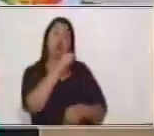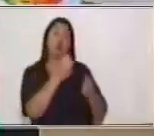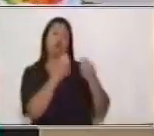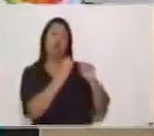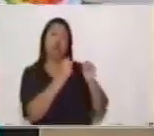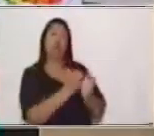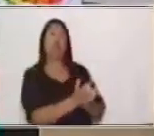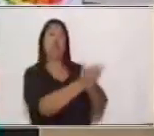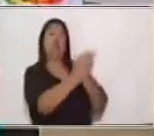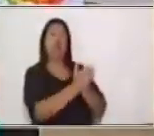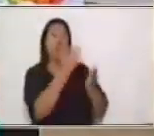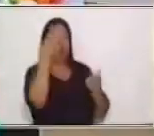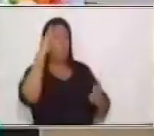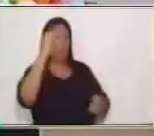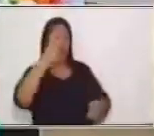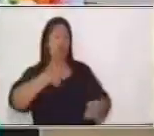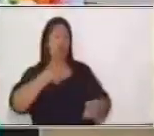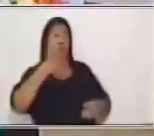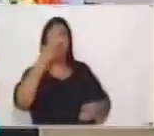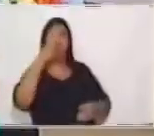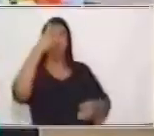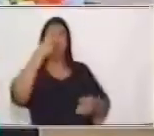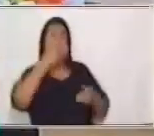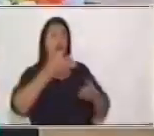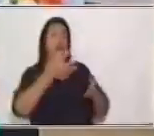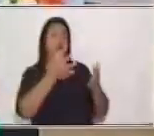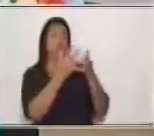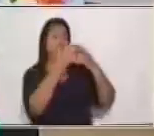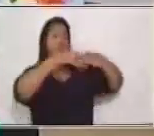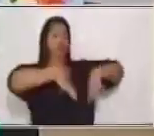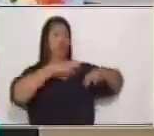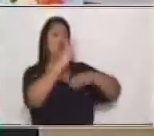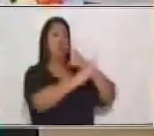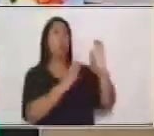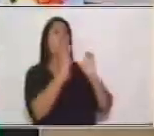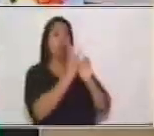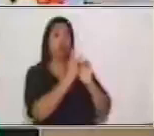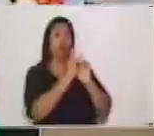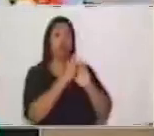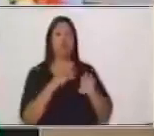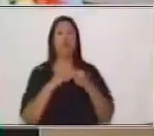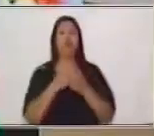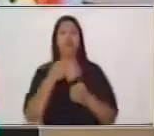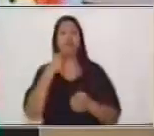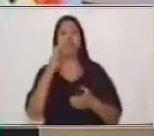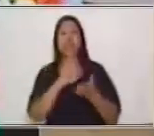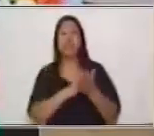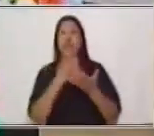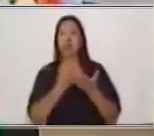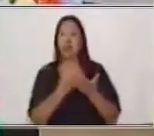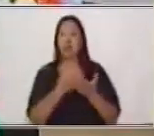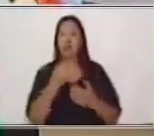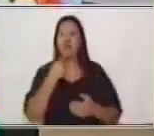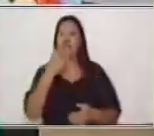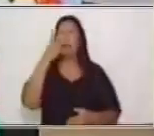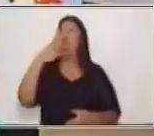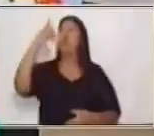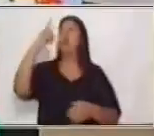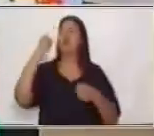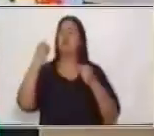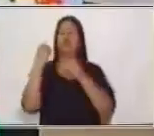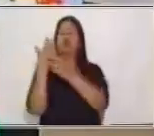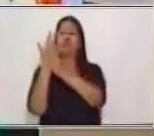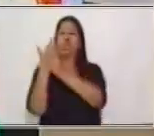un diluvio, verdad. Y dice la historia bíblica que Dios creó el arco iris como promesa a la humanidad